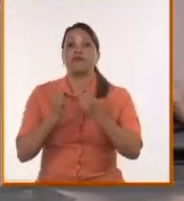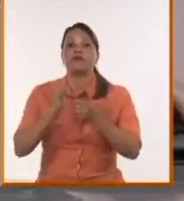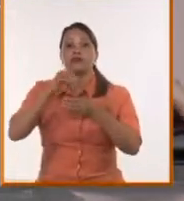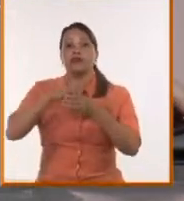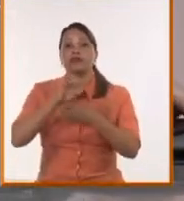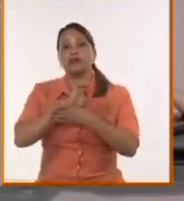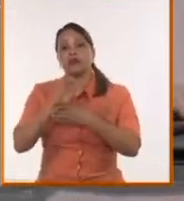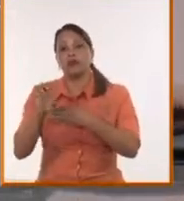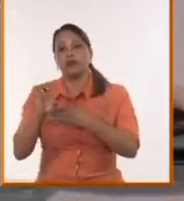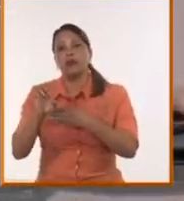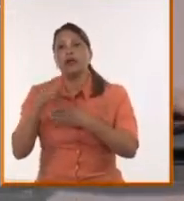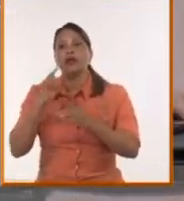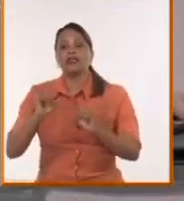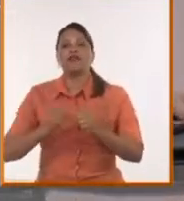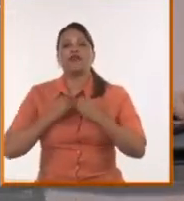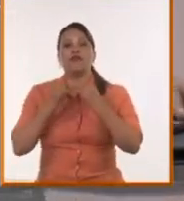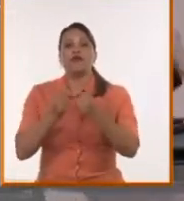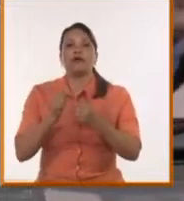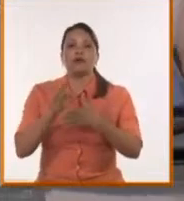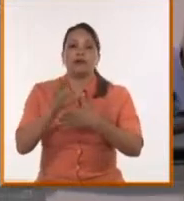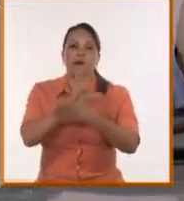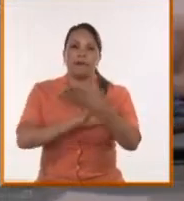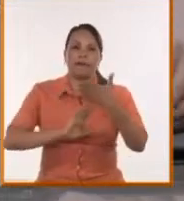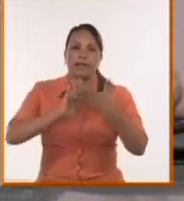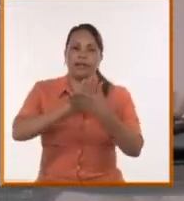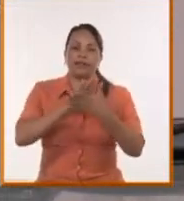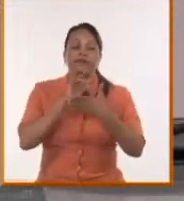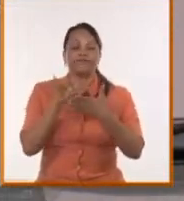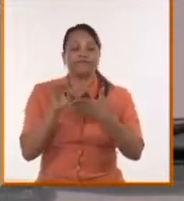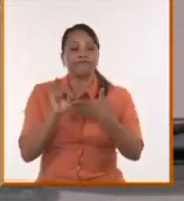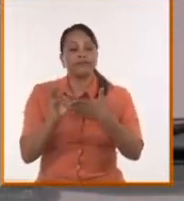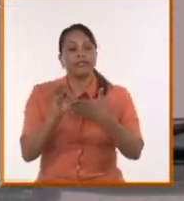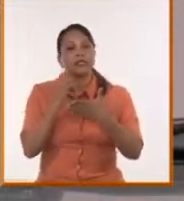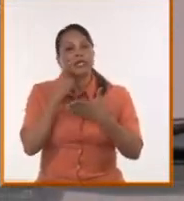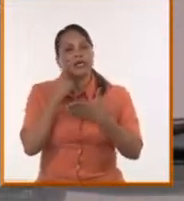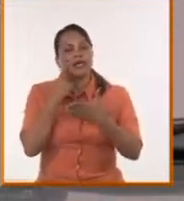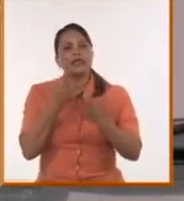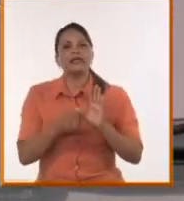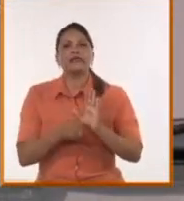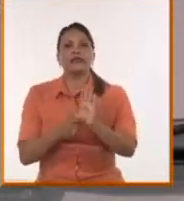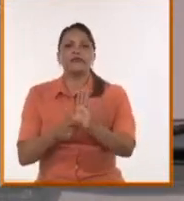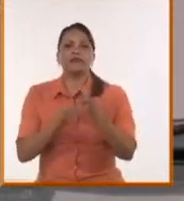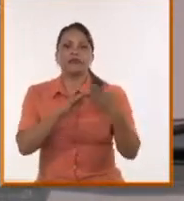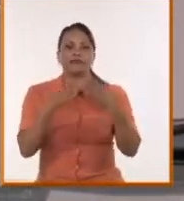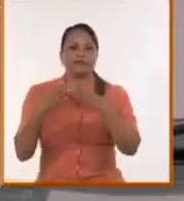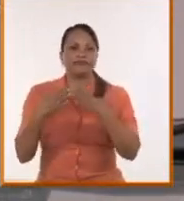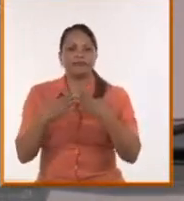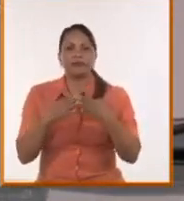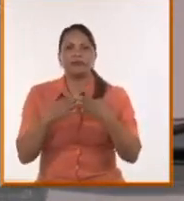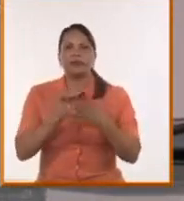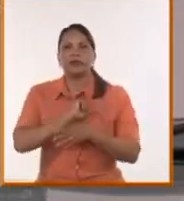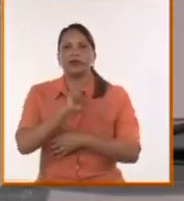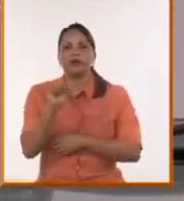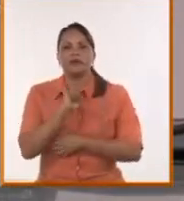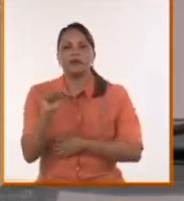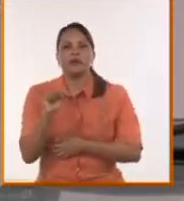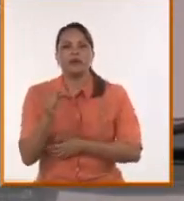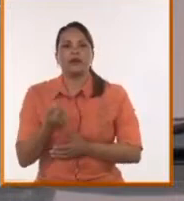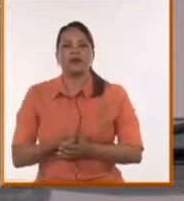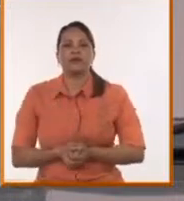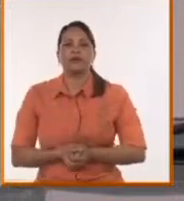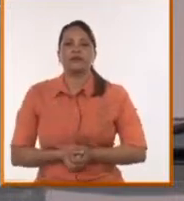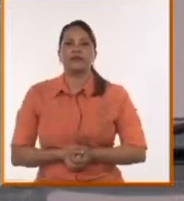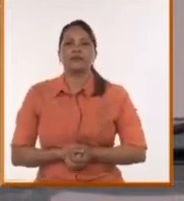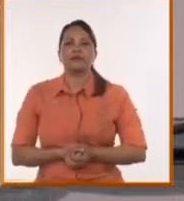retornado con fuerza a América Latina. Evidentemente en esa disputa por la hegemonía, en esa disputa por